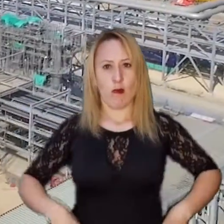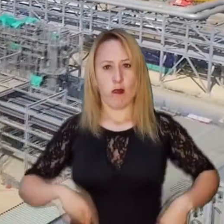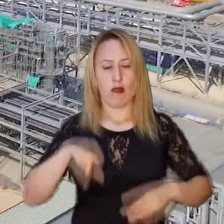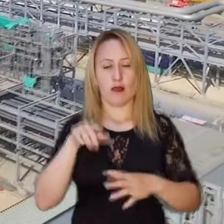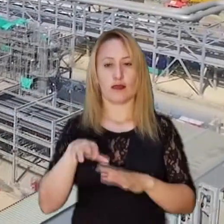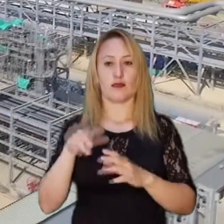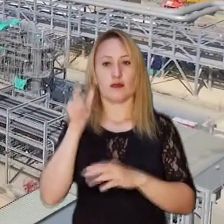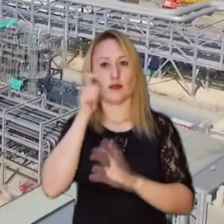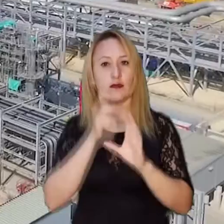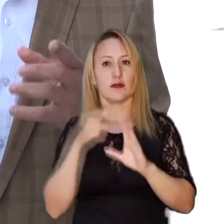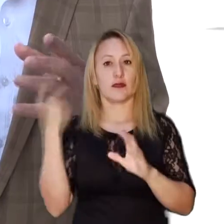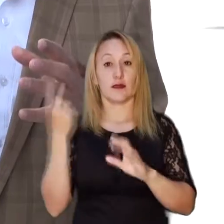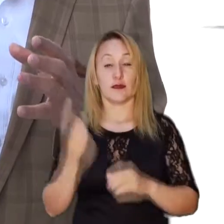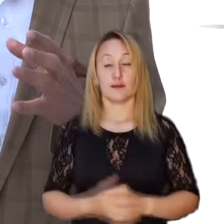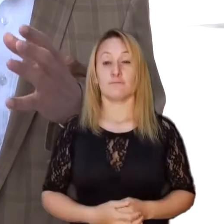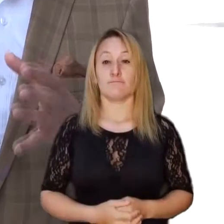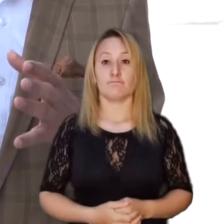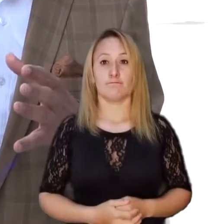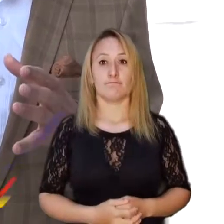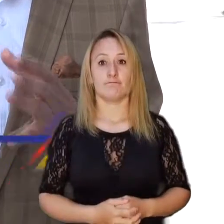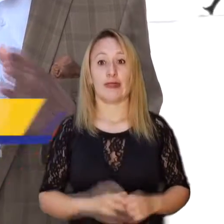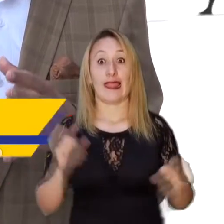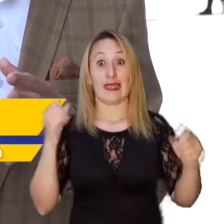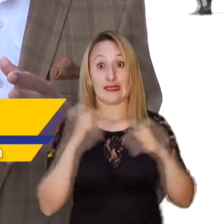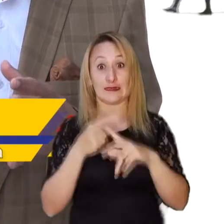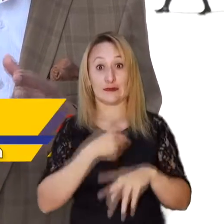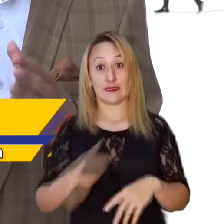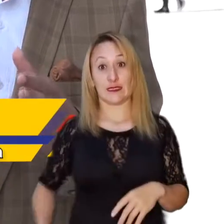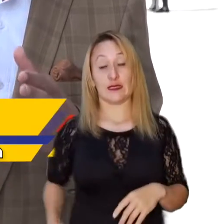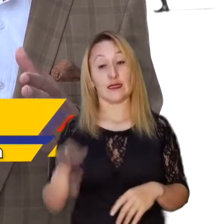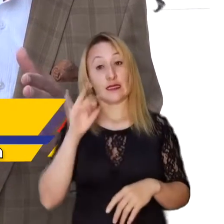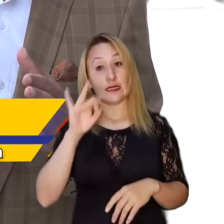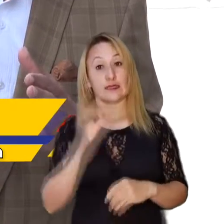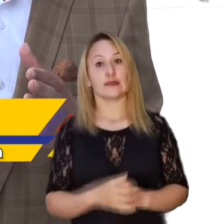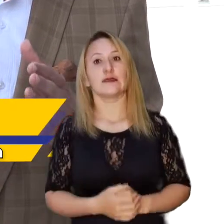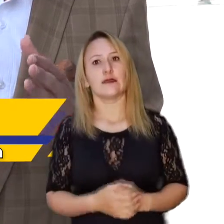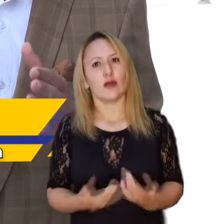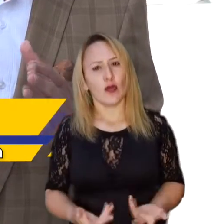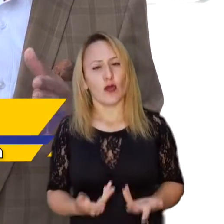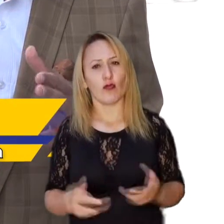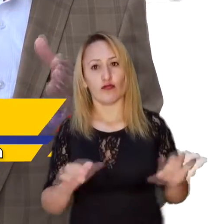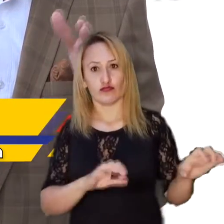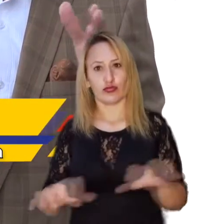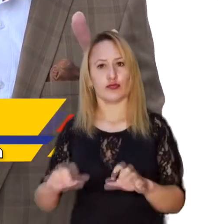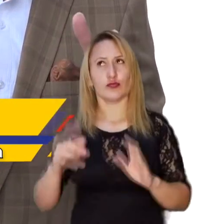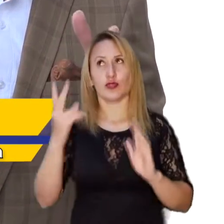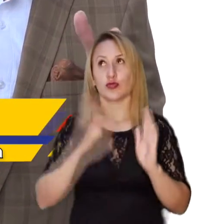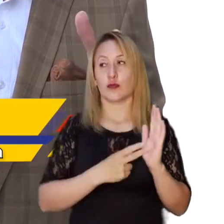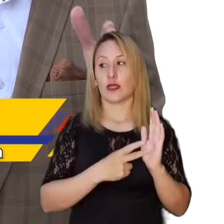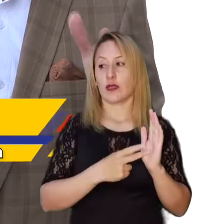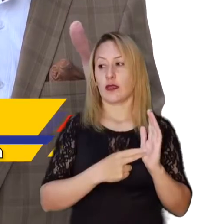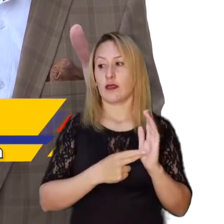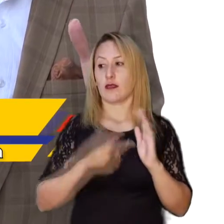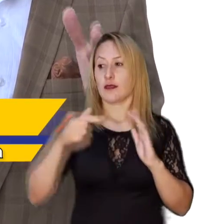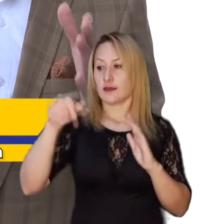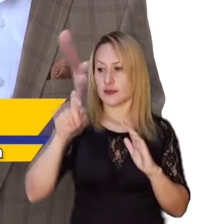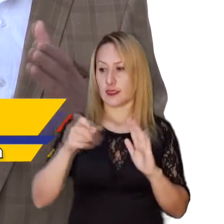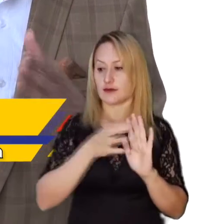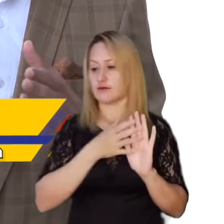de la Contraloría General. Los tres expresidentes que para la época de los hechos, es decir, desde el